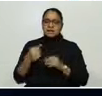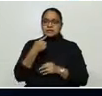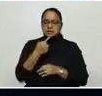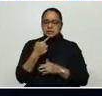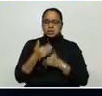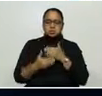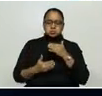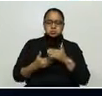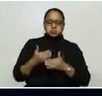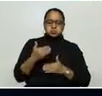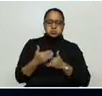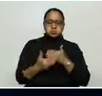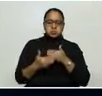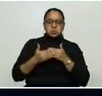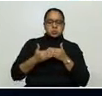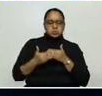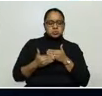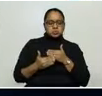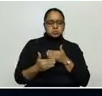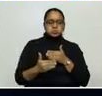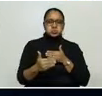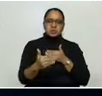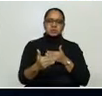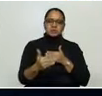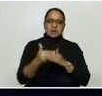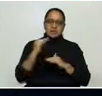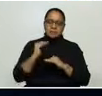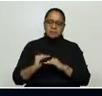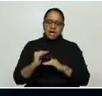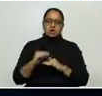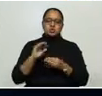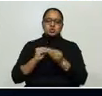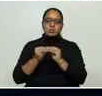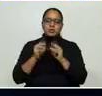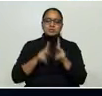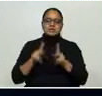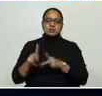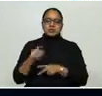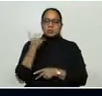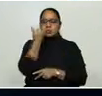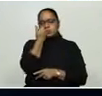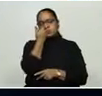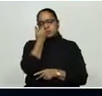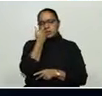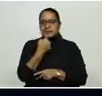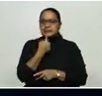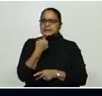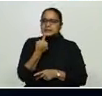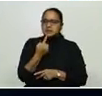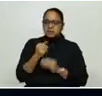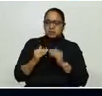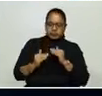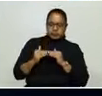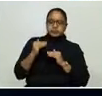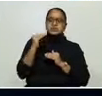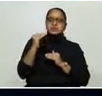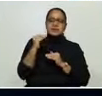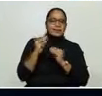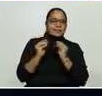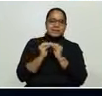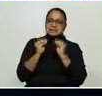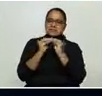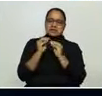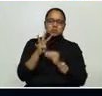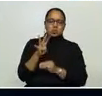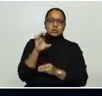mantener en bajo el número de casos. Si bien es cierto, es alto, no quisiéramos tener más de